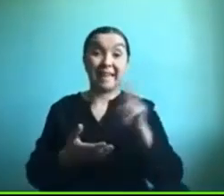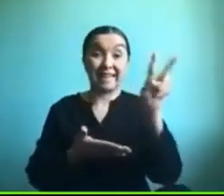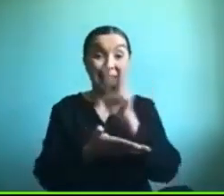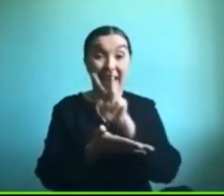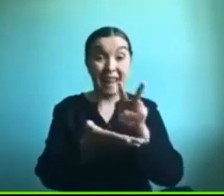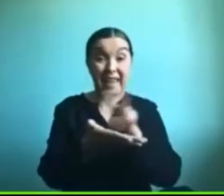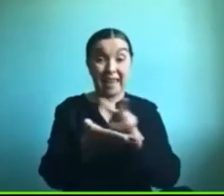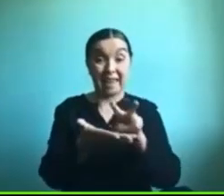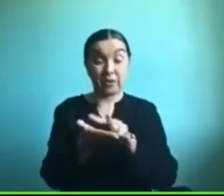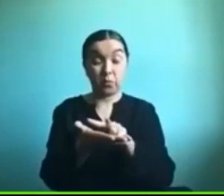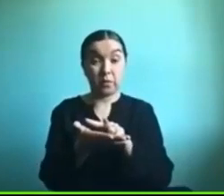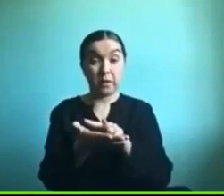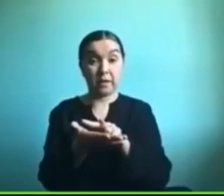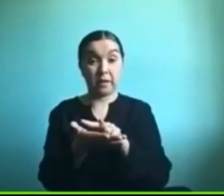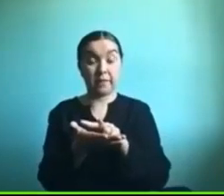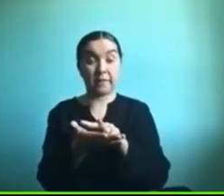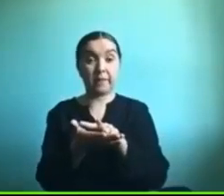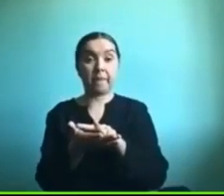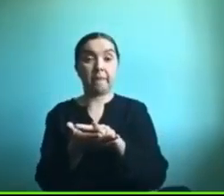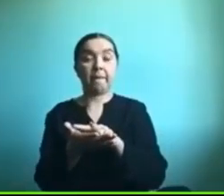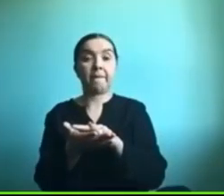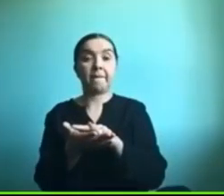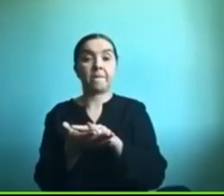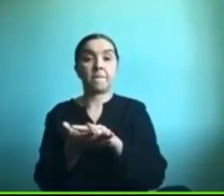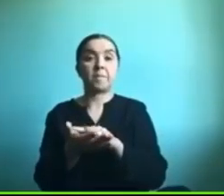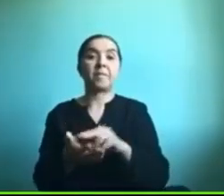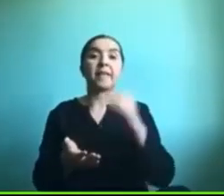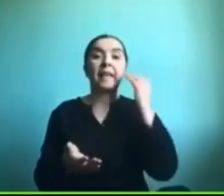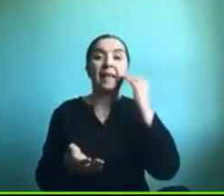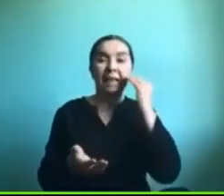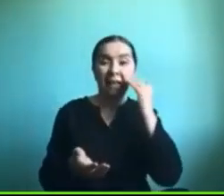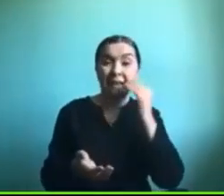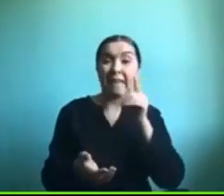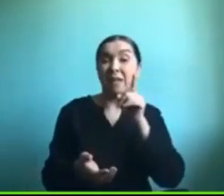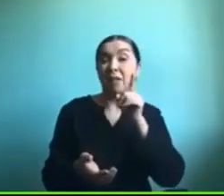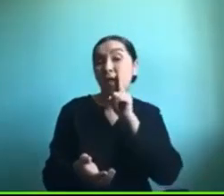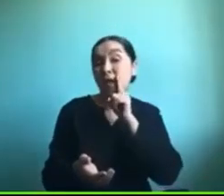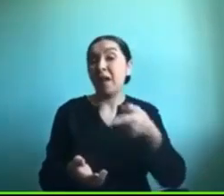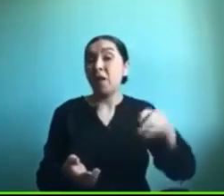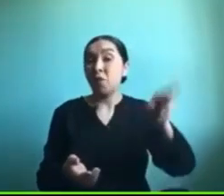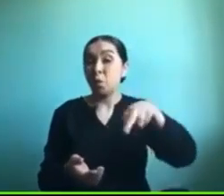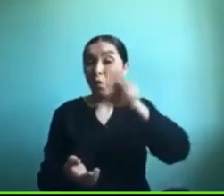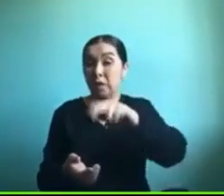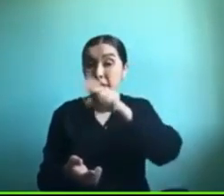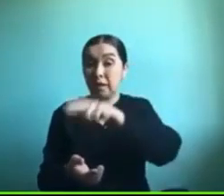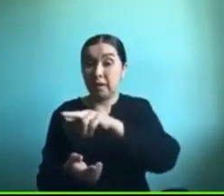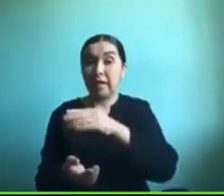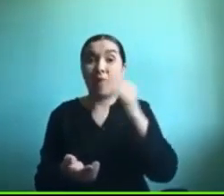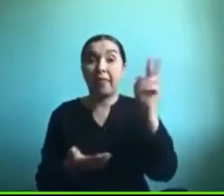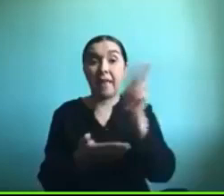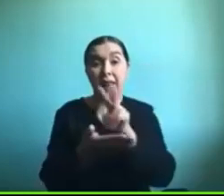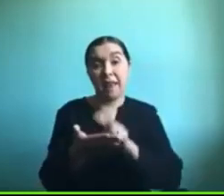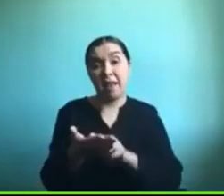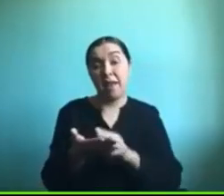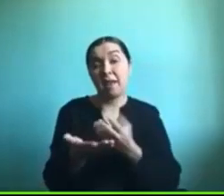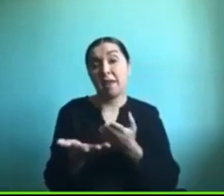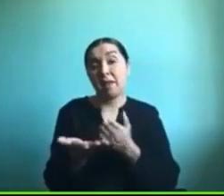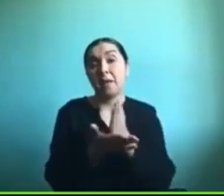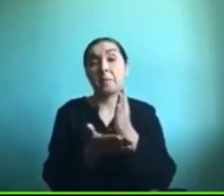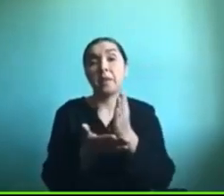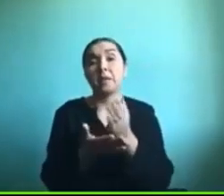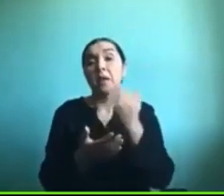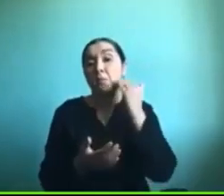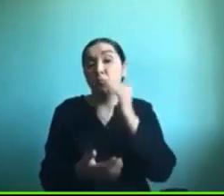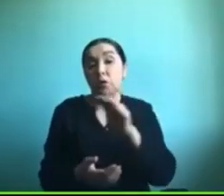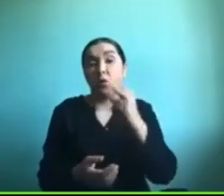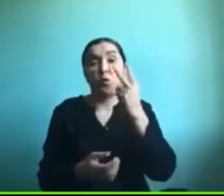el niño tenga la rutina de leer desde que son chiquititos de los dos